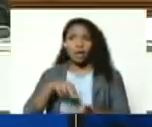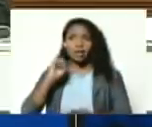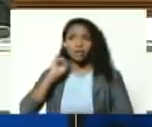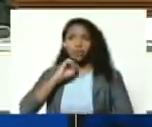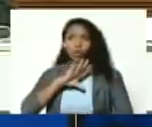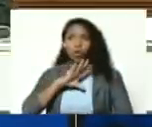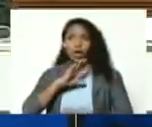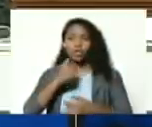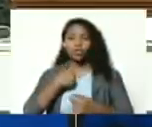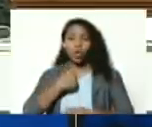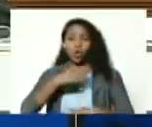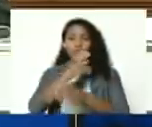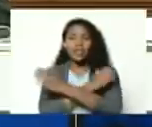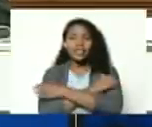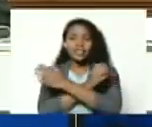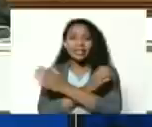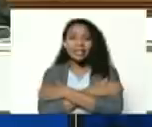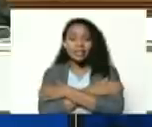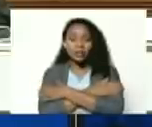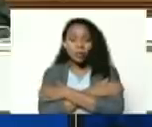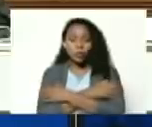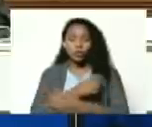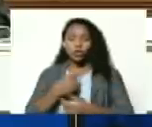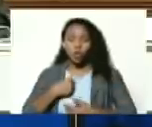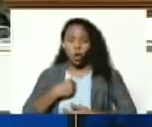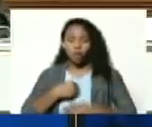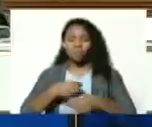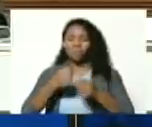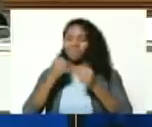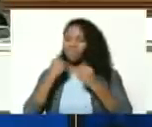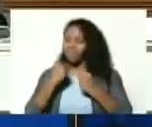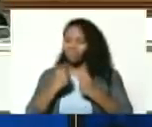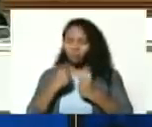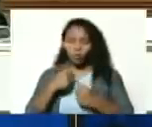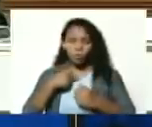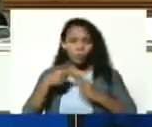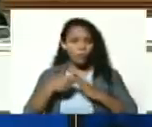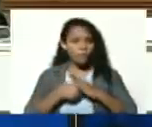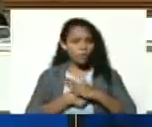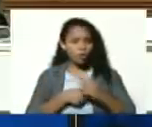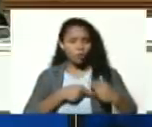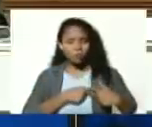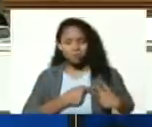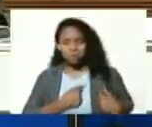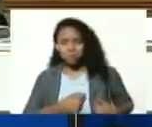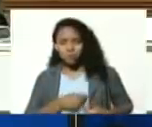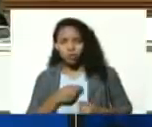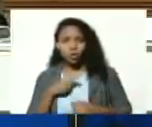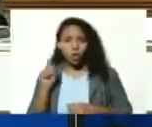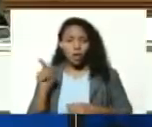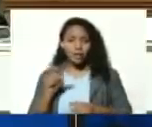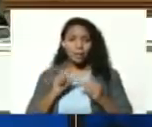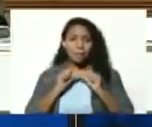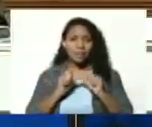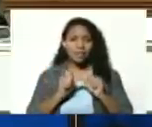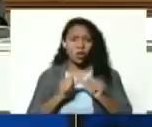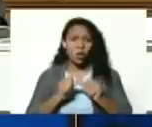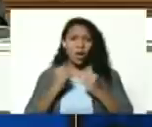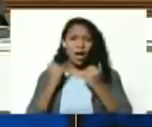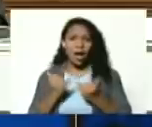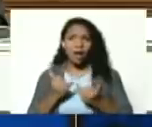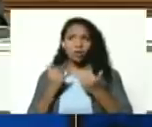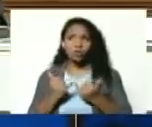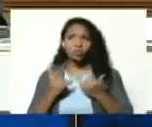lo felicito encarecidamente por haber mantenido vigente